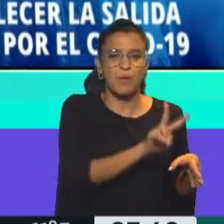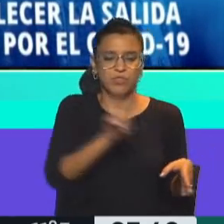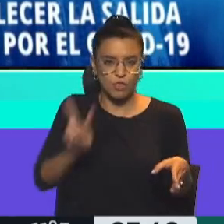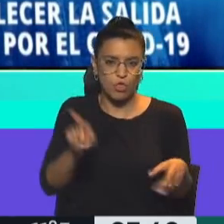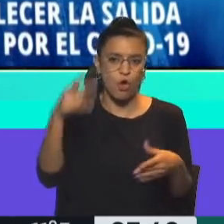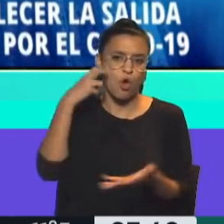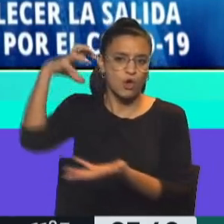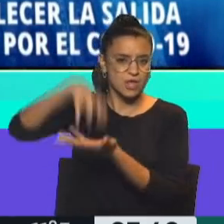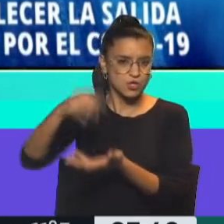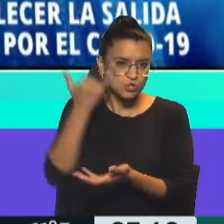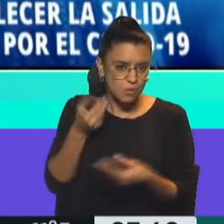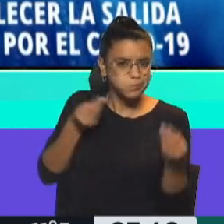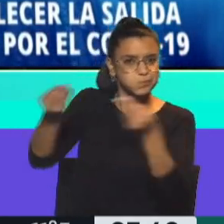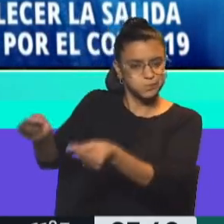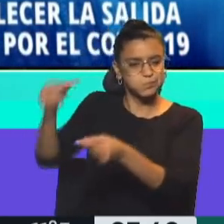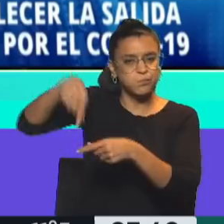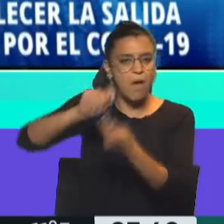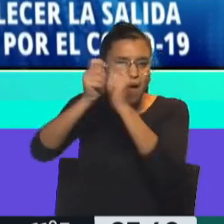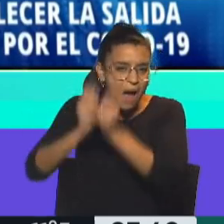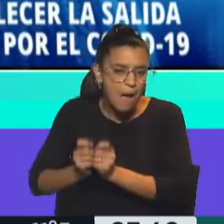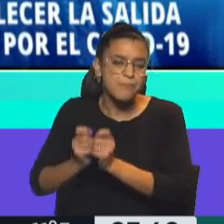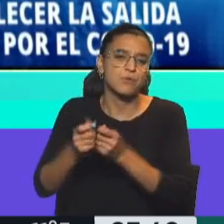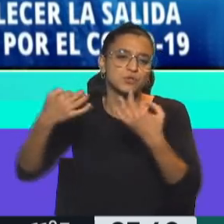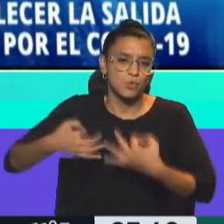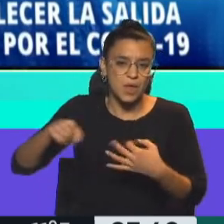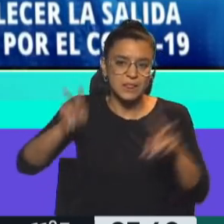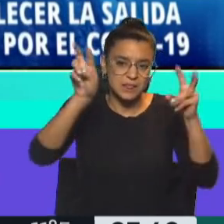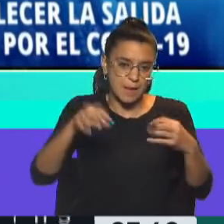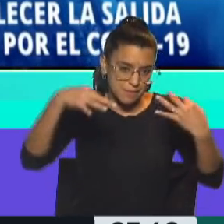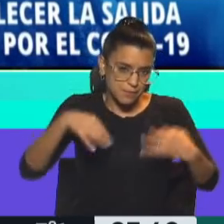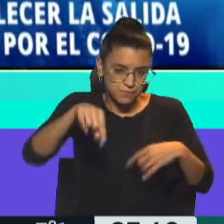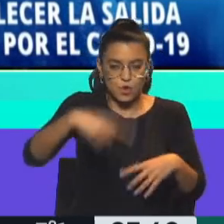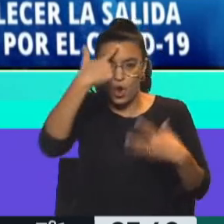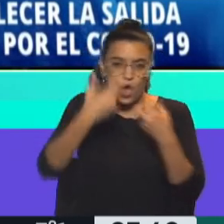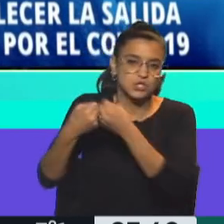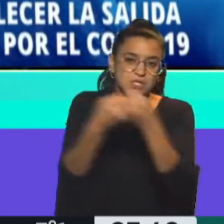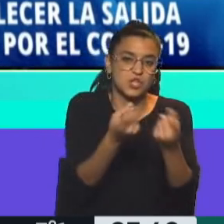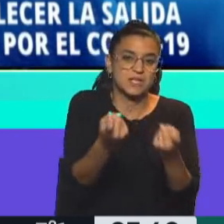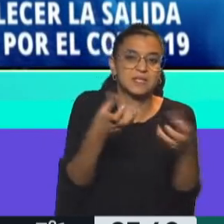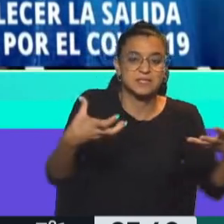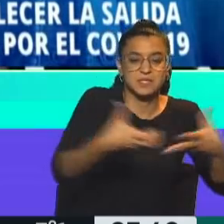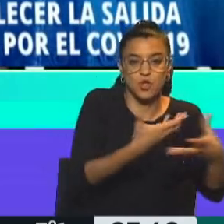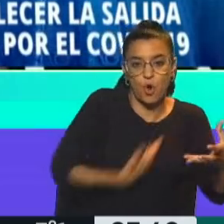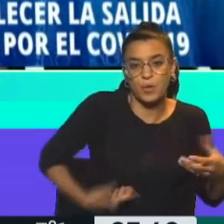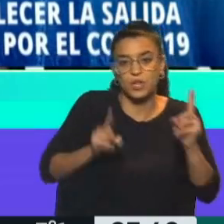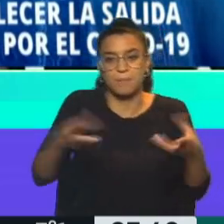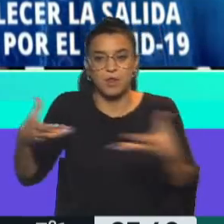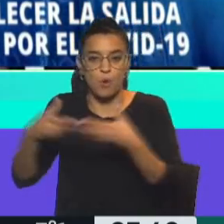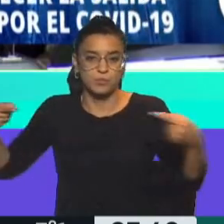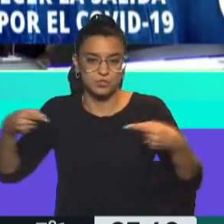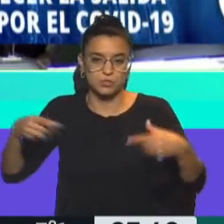está en el Congreso y que seguramente se va a modificar y es uno de los temas que va a necesitar consenso entre oficialismo y entre la oposición.